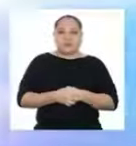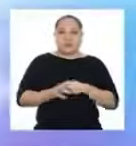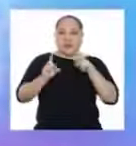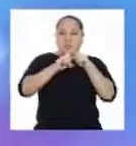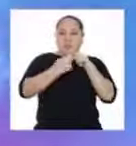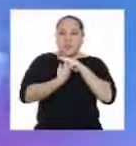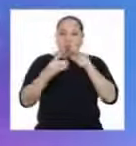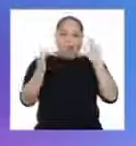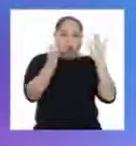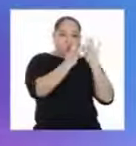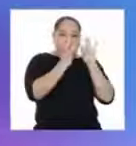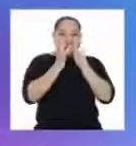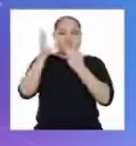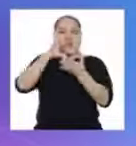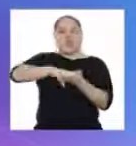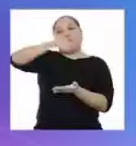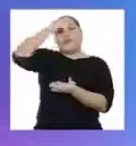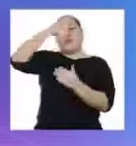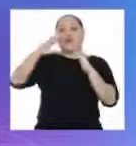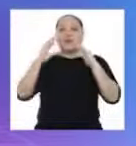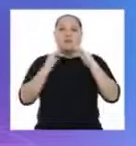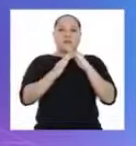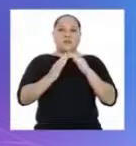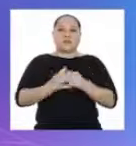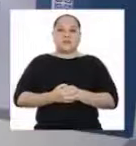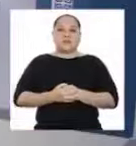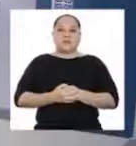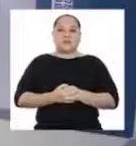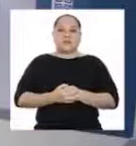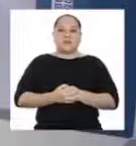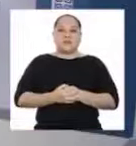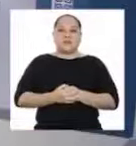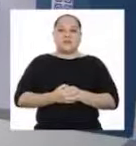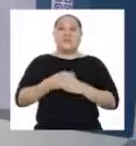Iniciando. Conexión Aprendo en Casa.